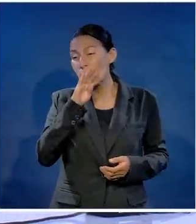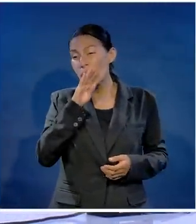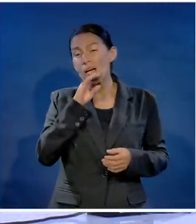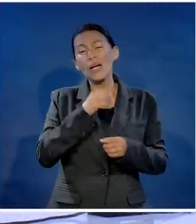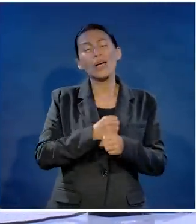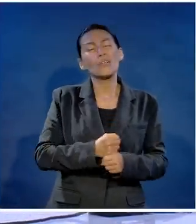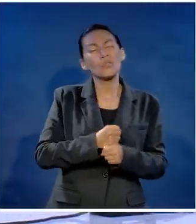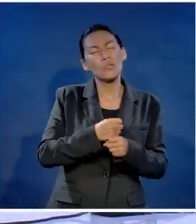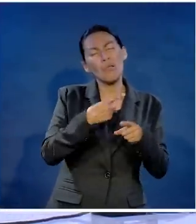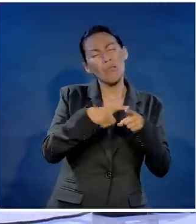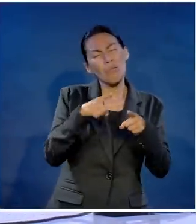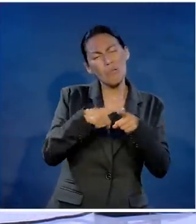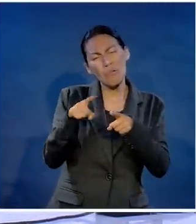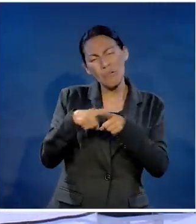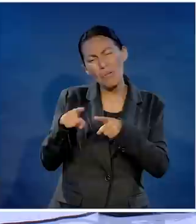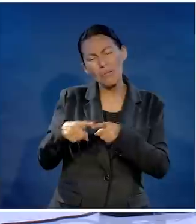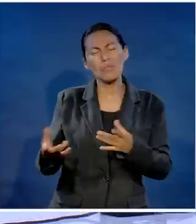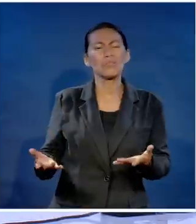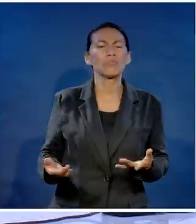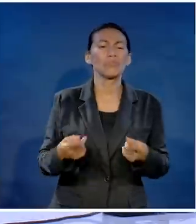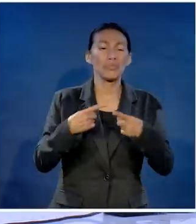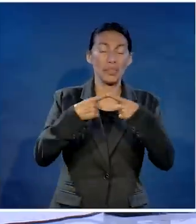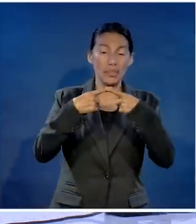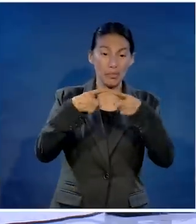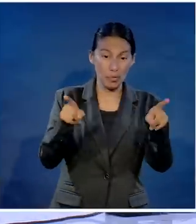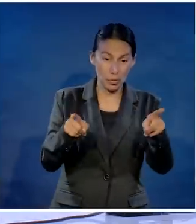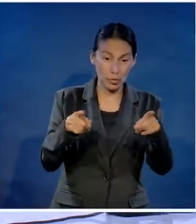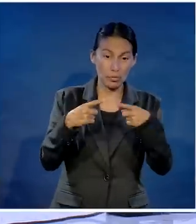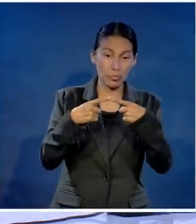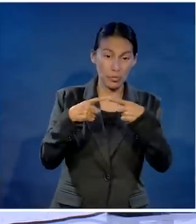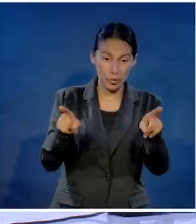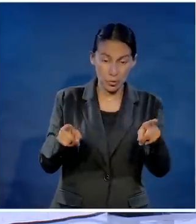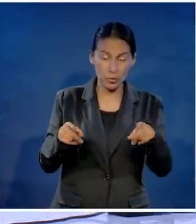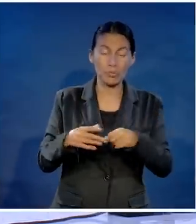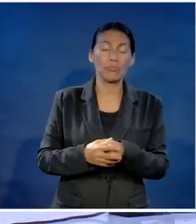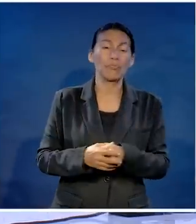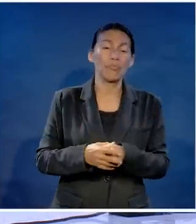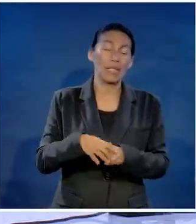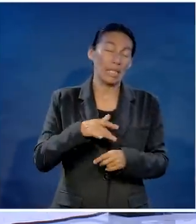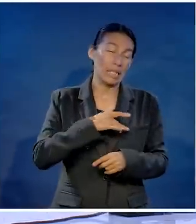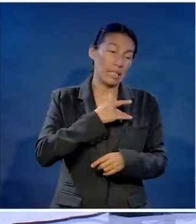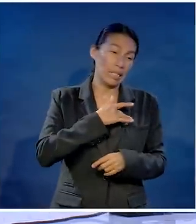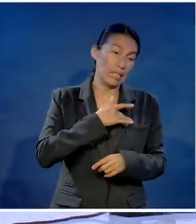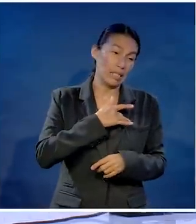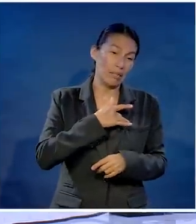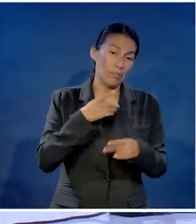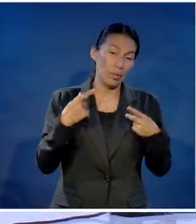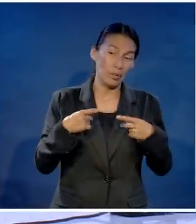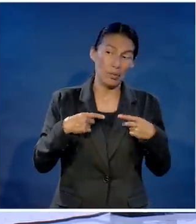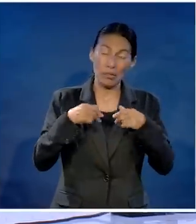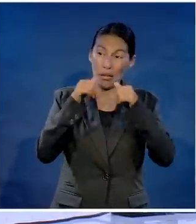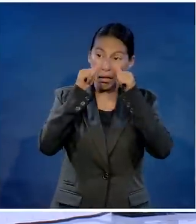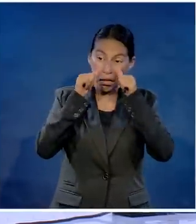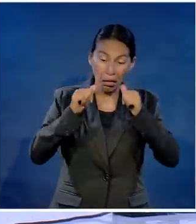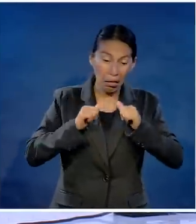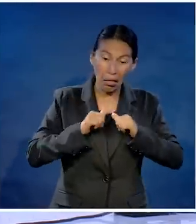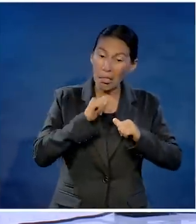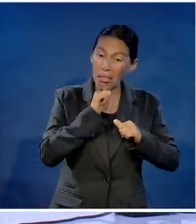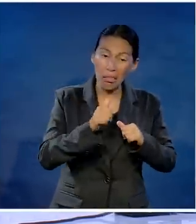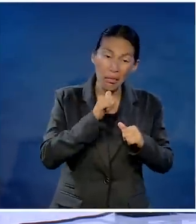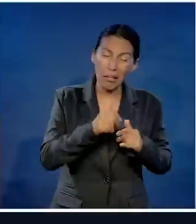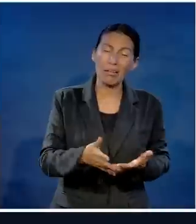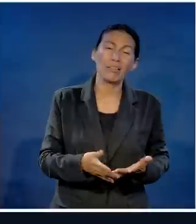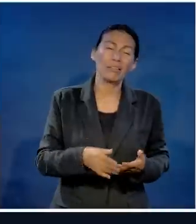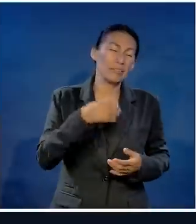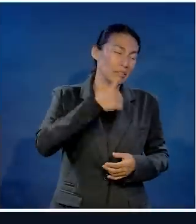sufriendo por el divorcio de sus padres. O lo adoptaron y él no soporta y piensa que no es amado. O se siente que no es escuchado. En